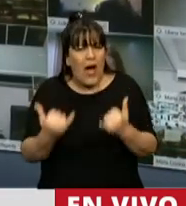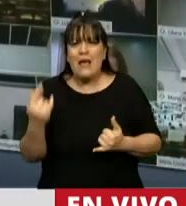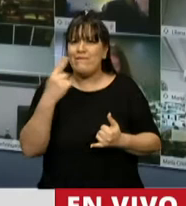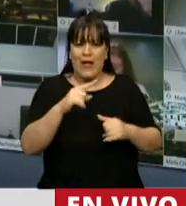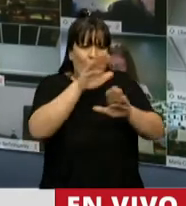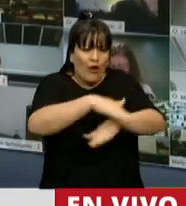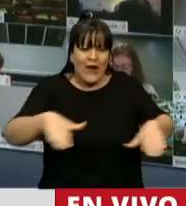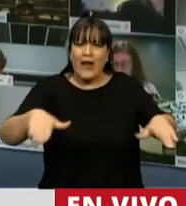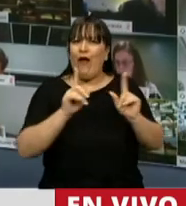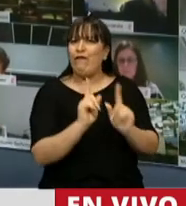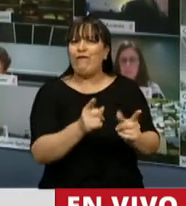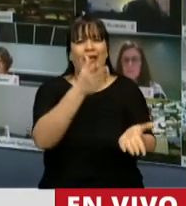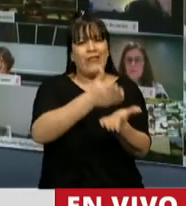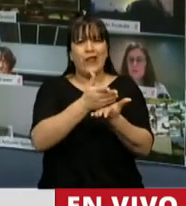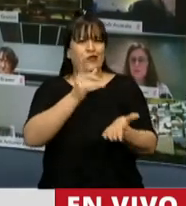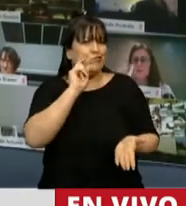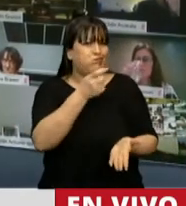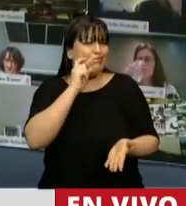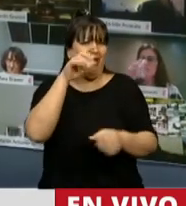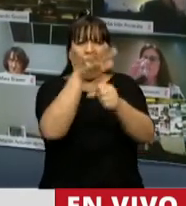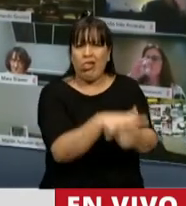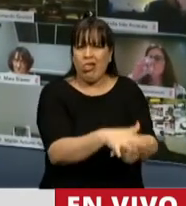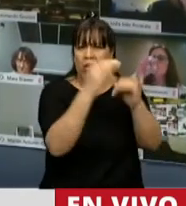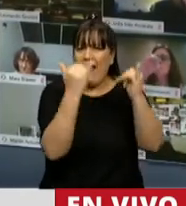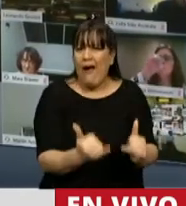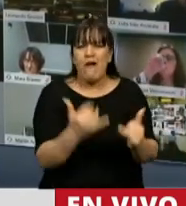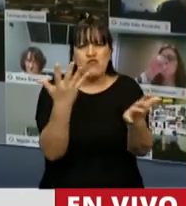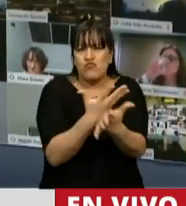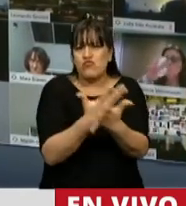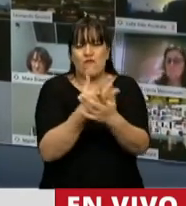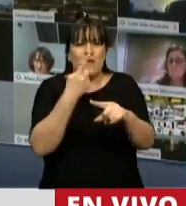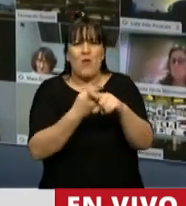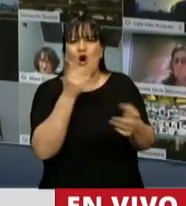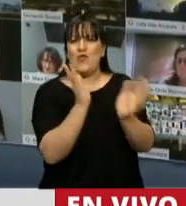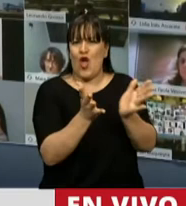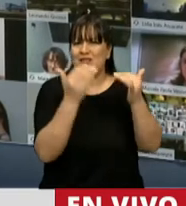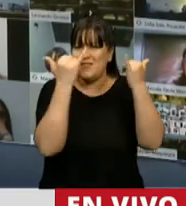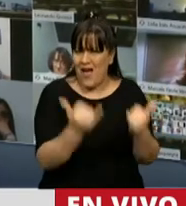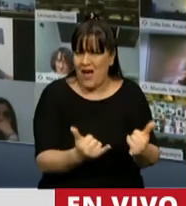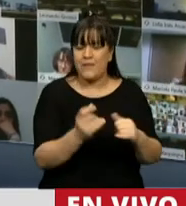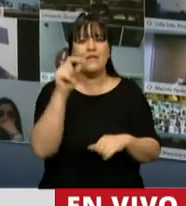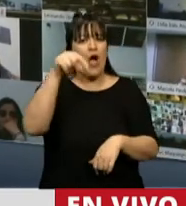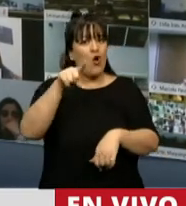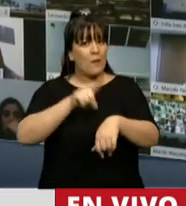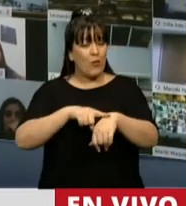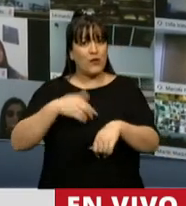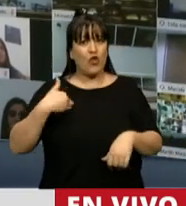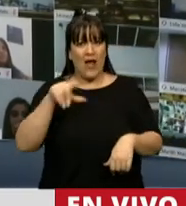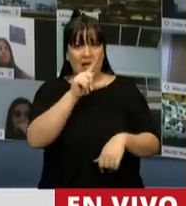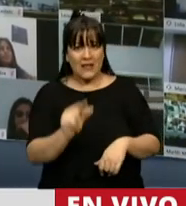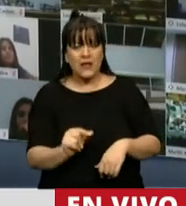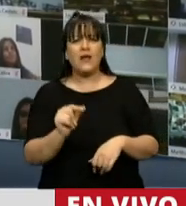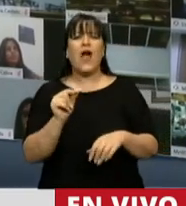continúan con sus derechos vulnerados y continúan sufriendo violencias. En este momento en la Argentina